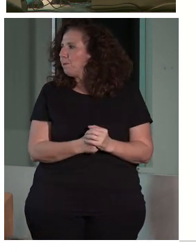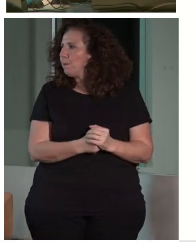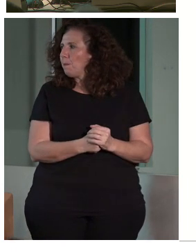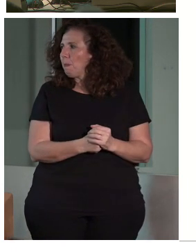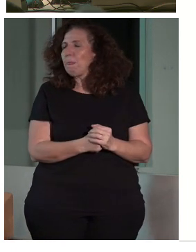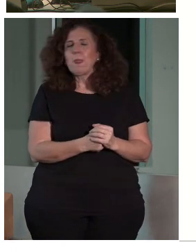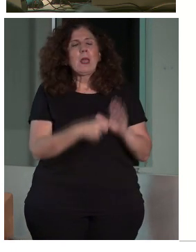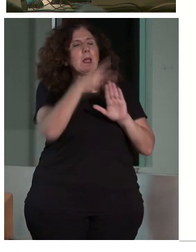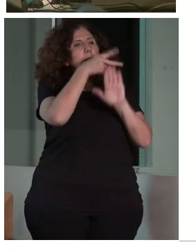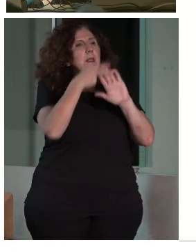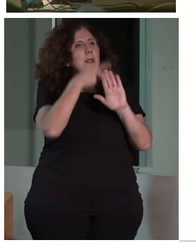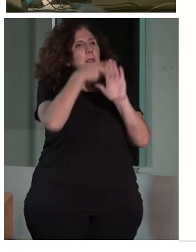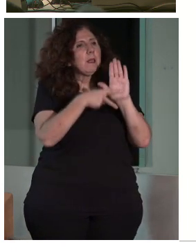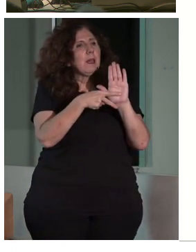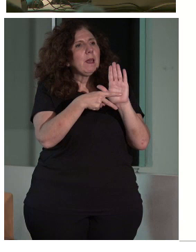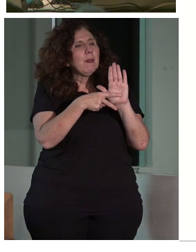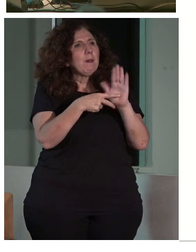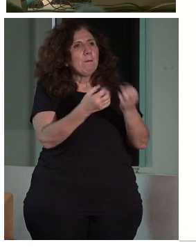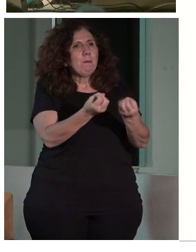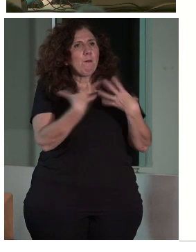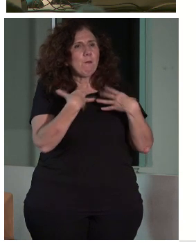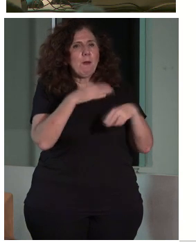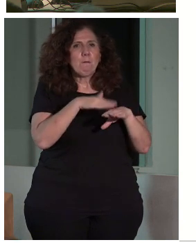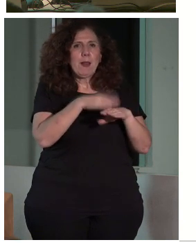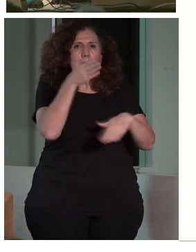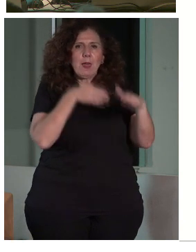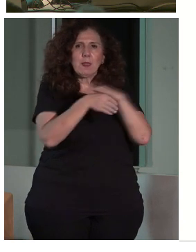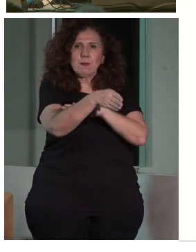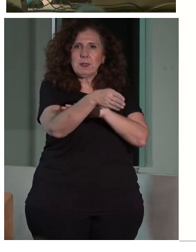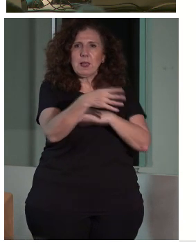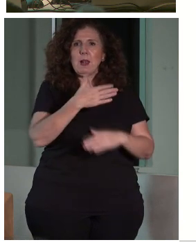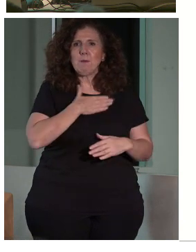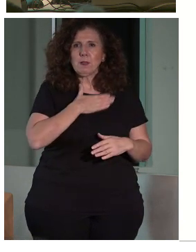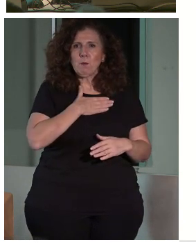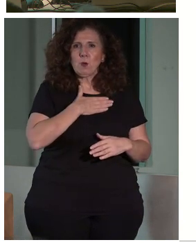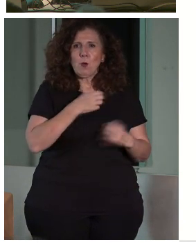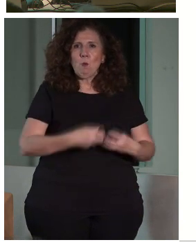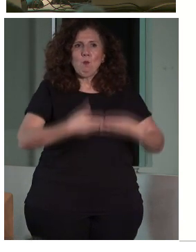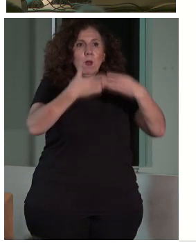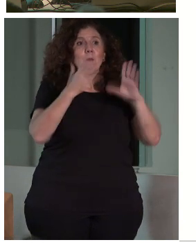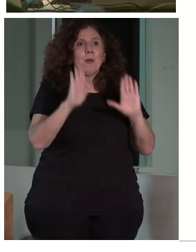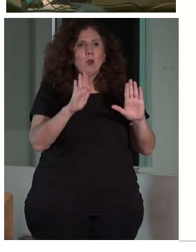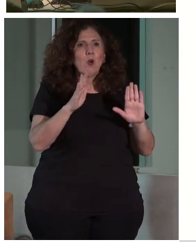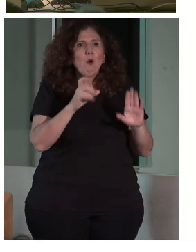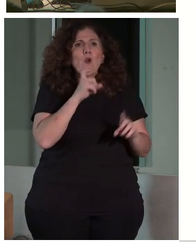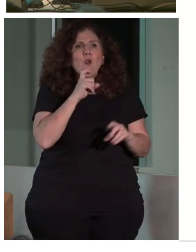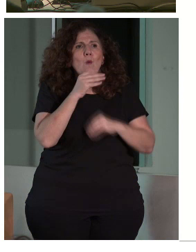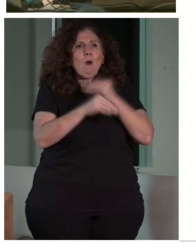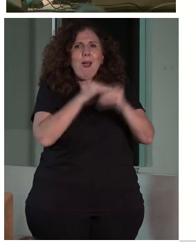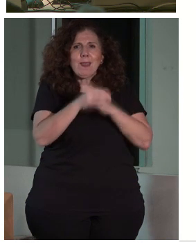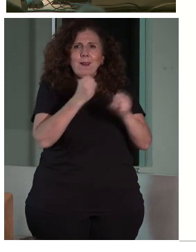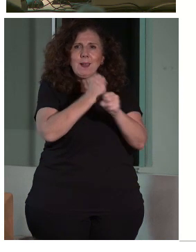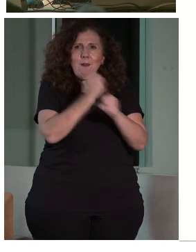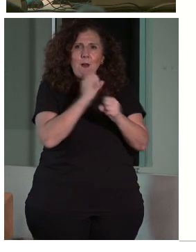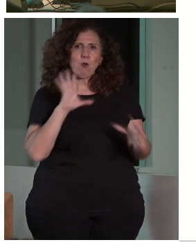es facilitar la accesibilidad al patrimonio cultural inmueble, como os he dicho, pero desde el punto de vista de criterios de intervención arquitectónica y